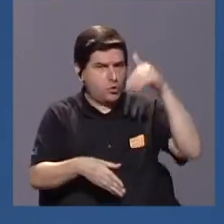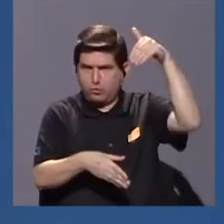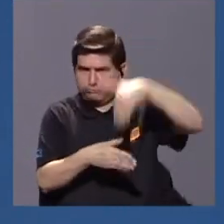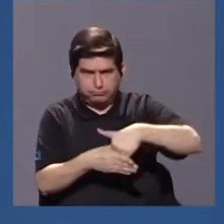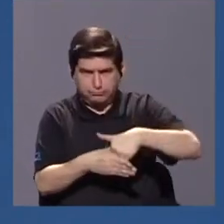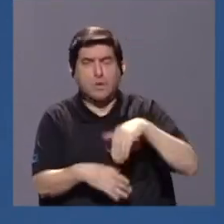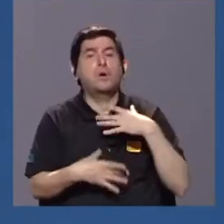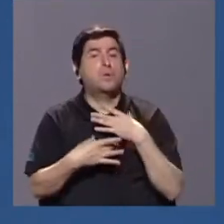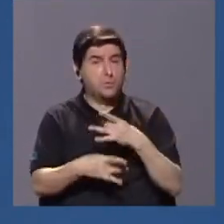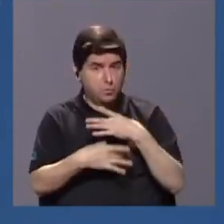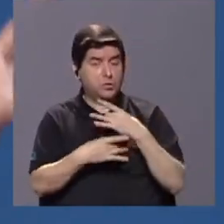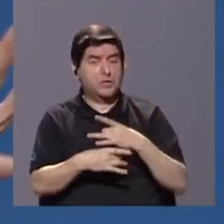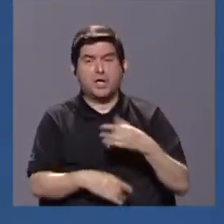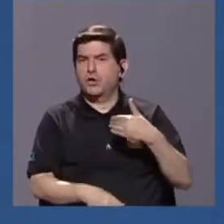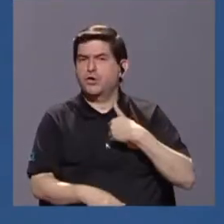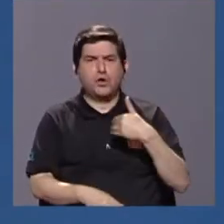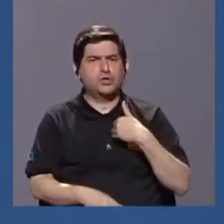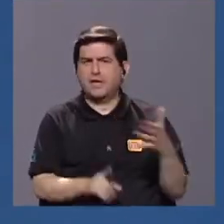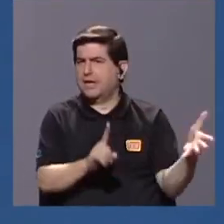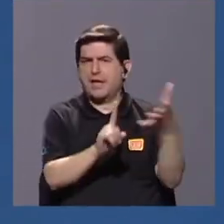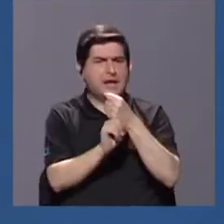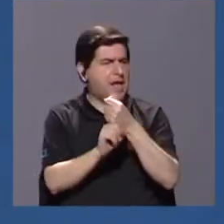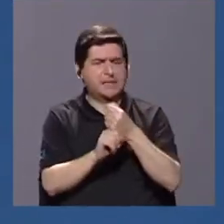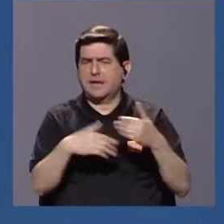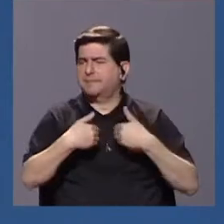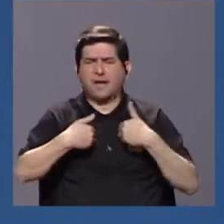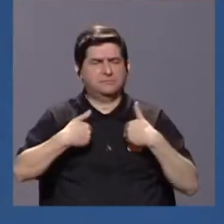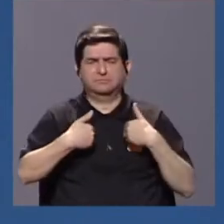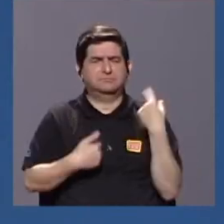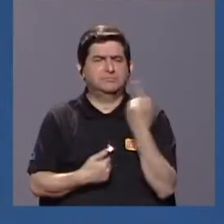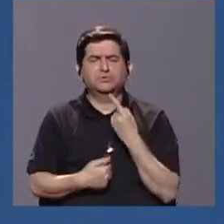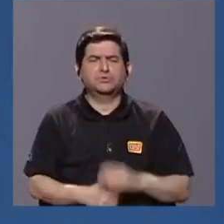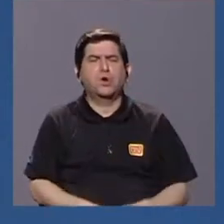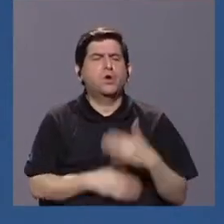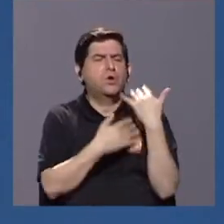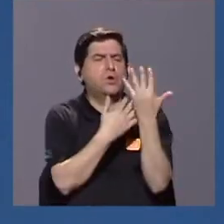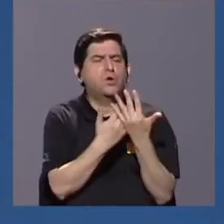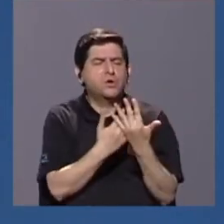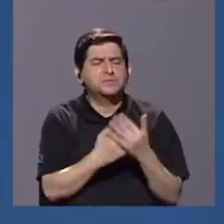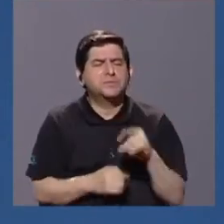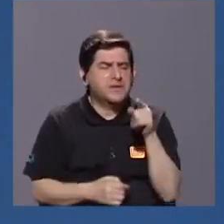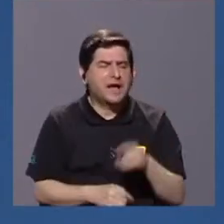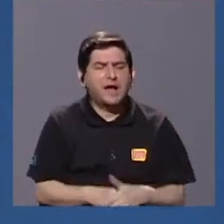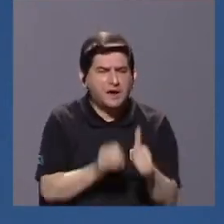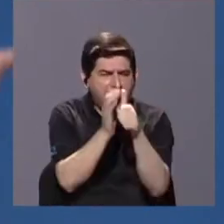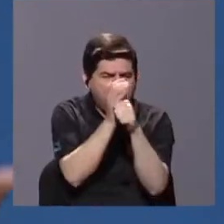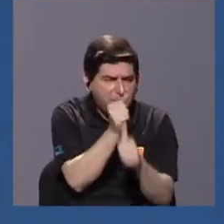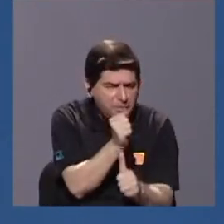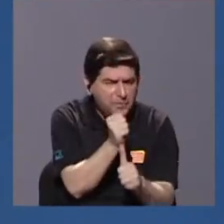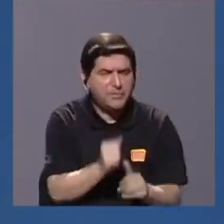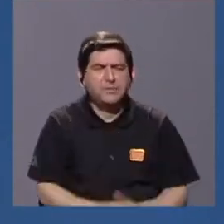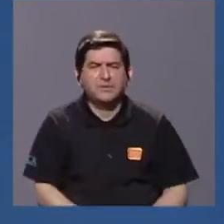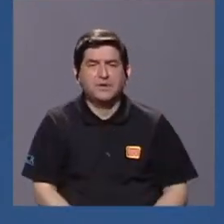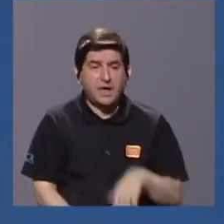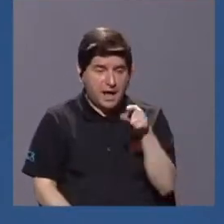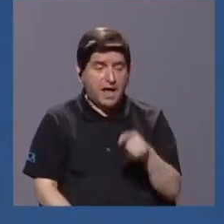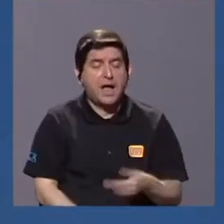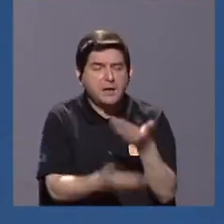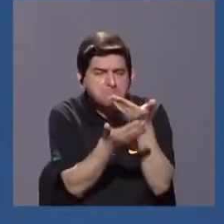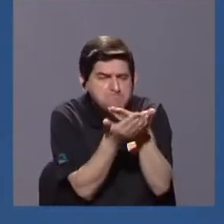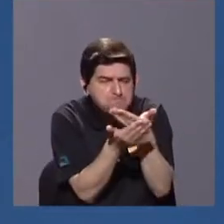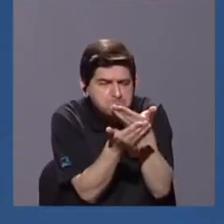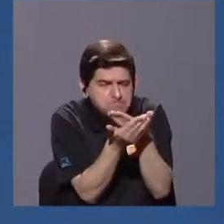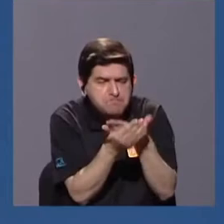Eso es bien interesante porque no tenemos que capturar el individuo, sino que nada más esperamos las fecas de los animales. Con ellos, tomamos las